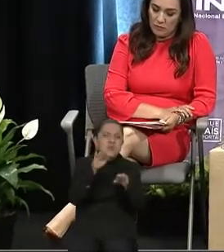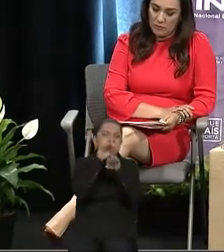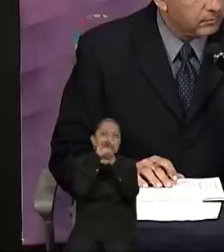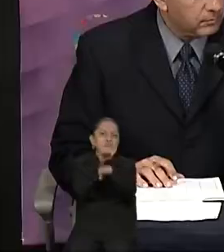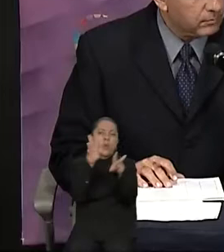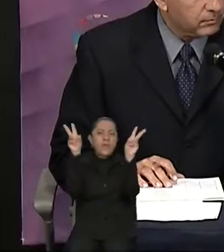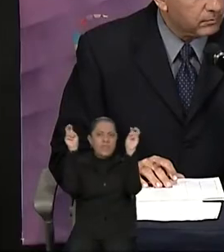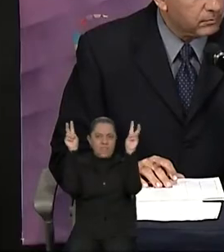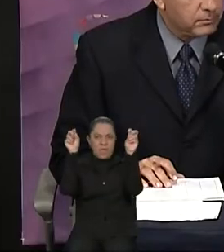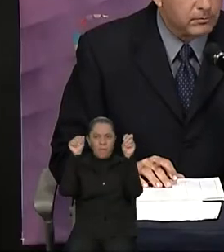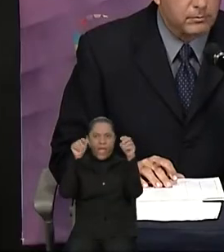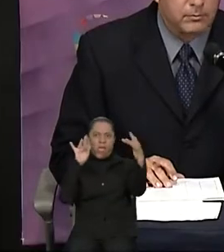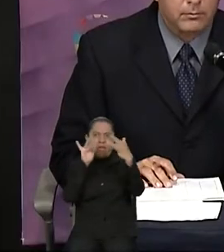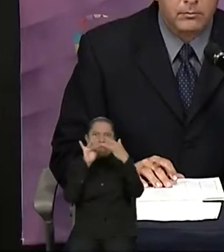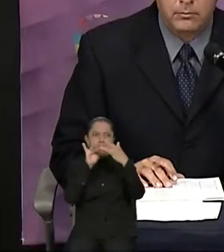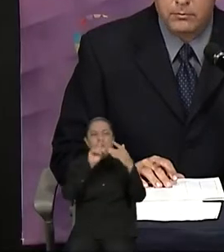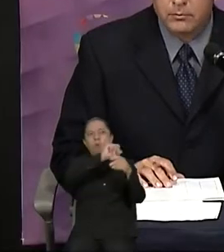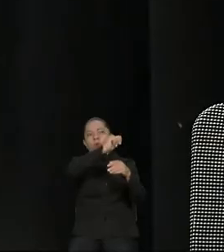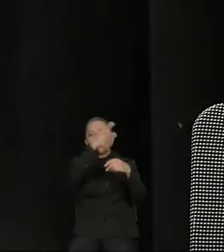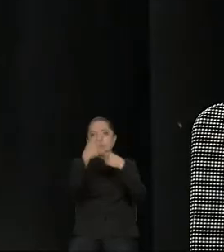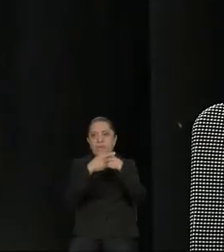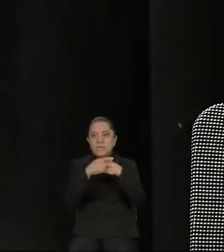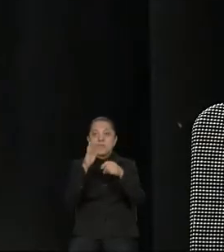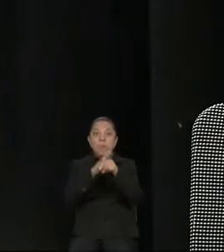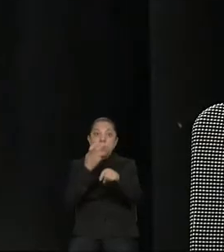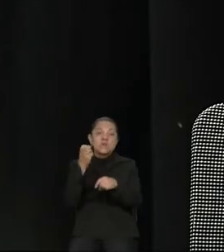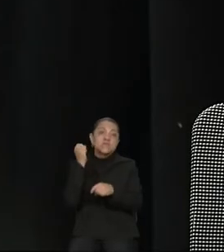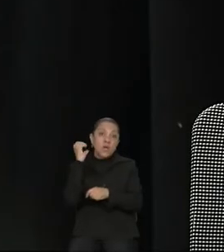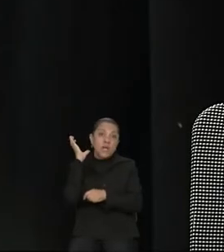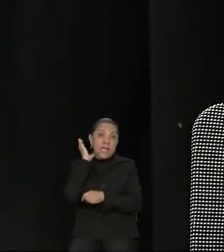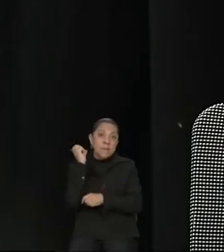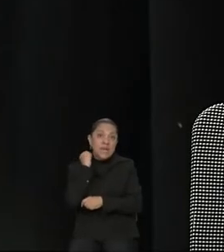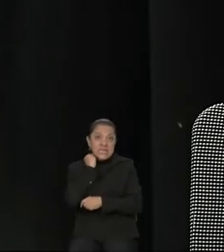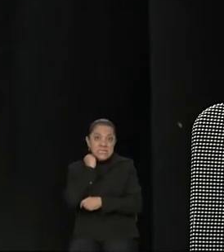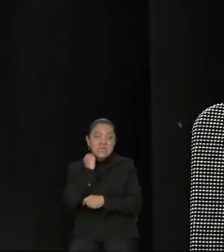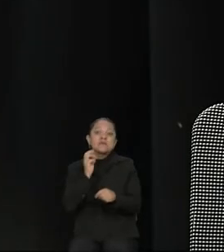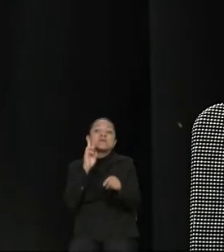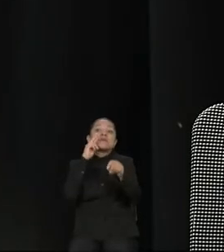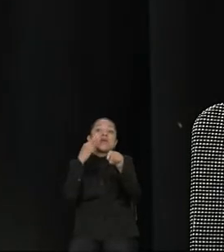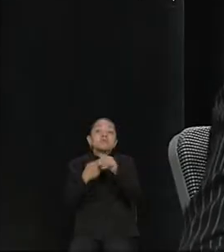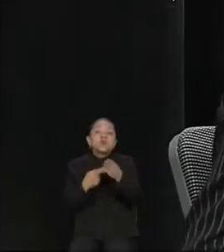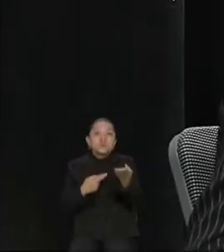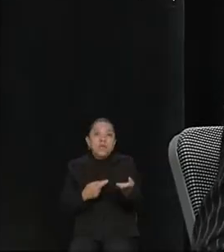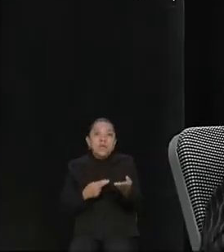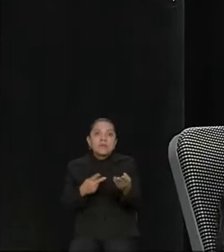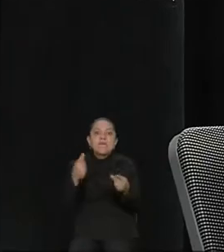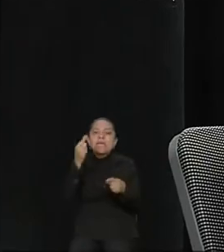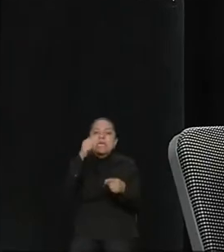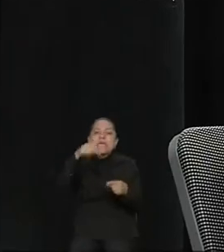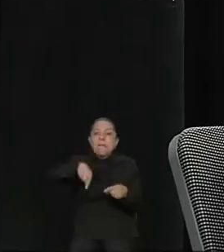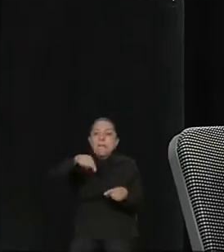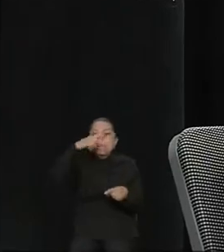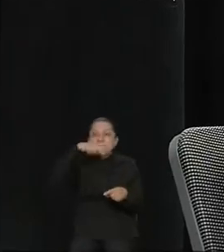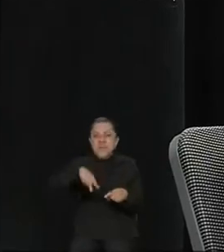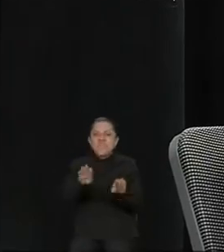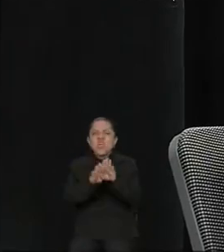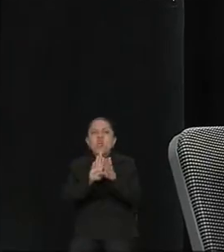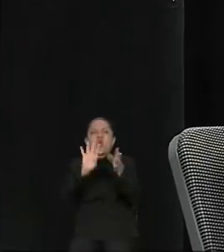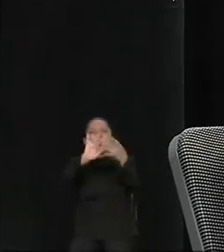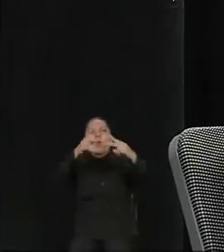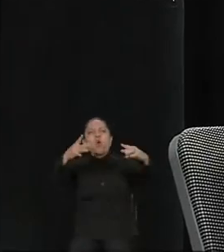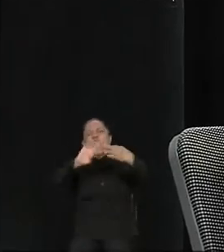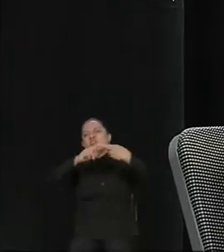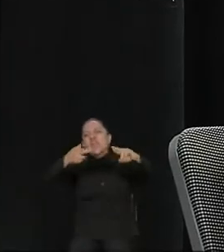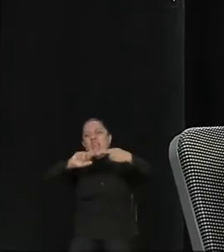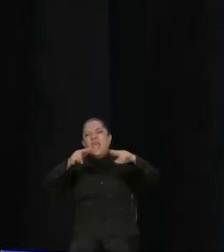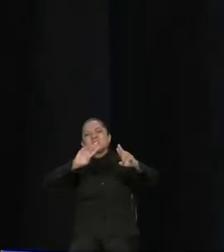El Senado es, entonces, corresponsable de la forma en que México se relaciona con el mundo y que sea en